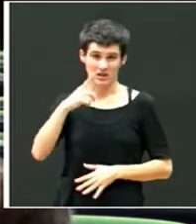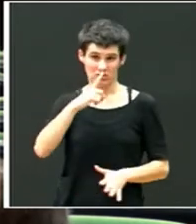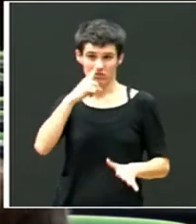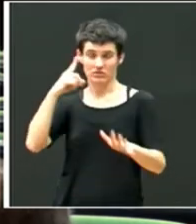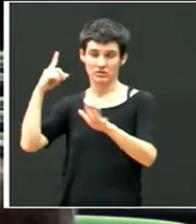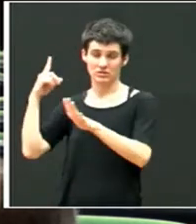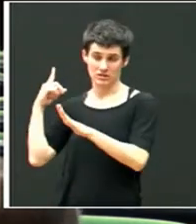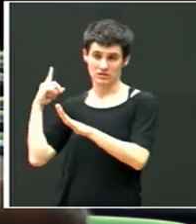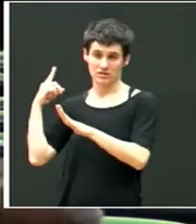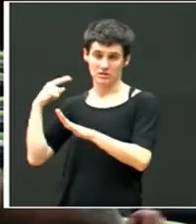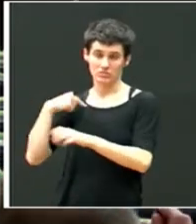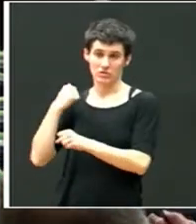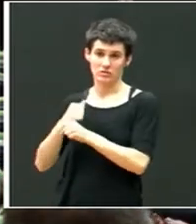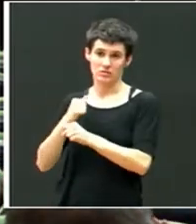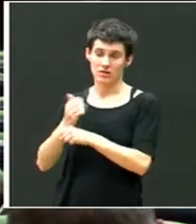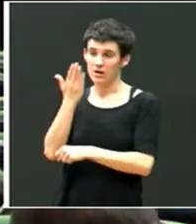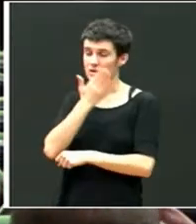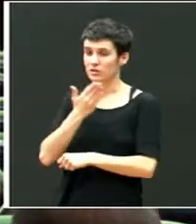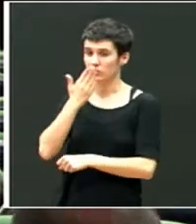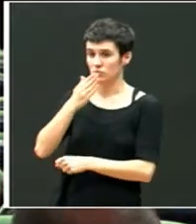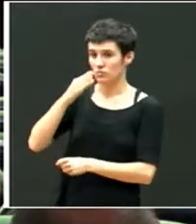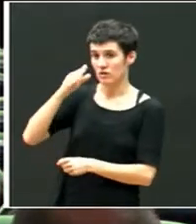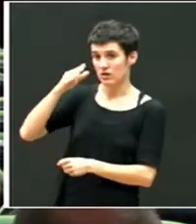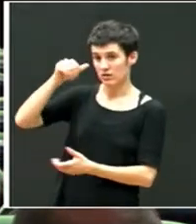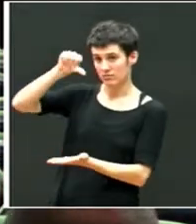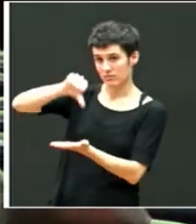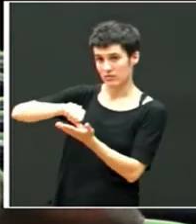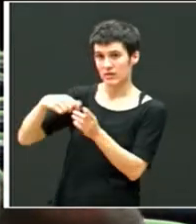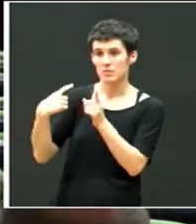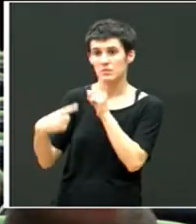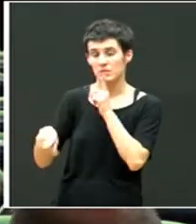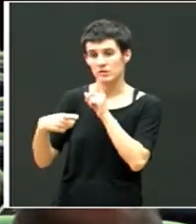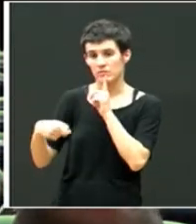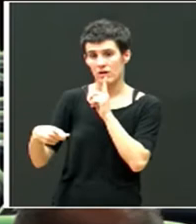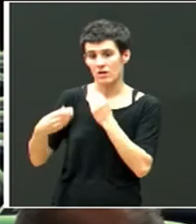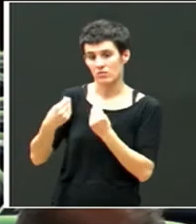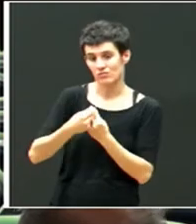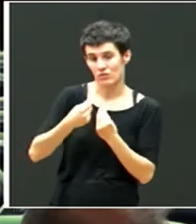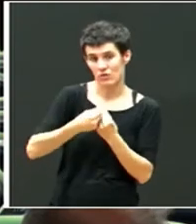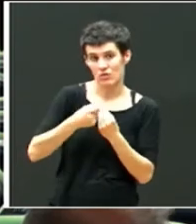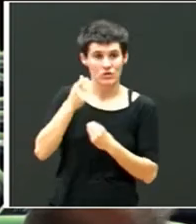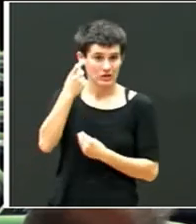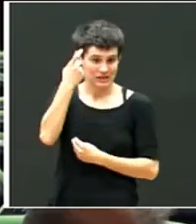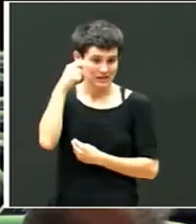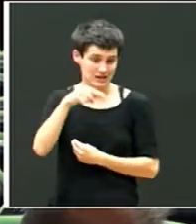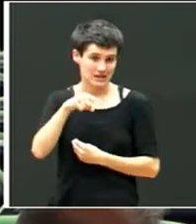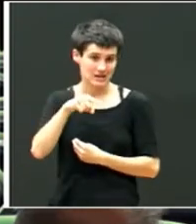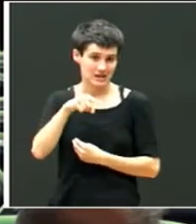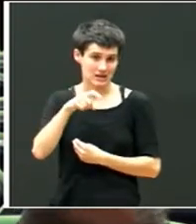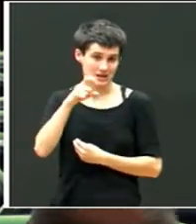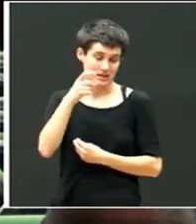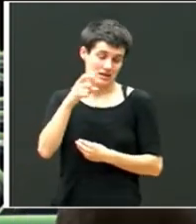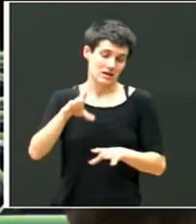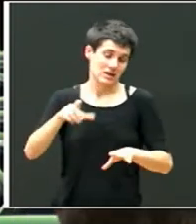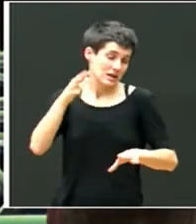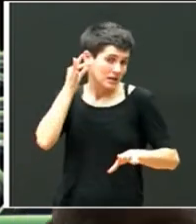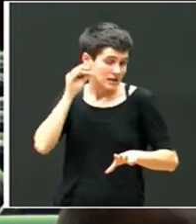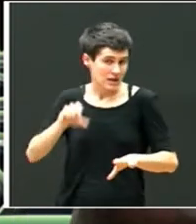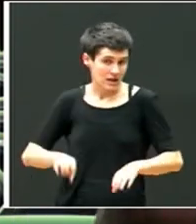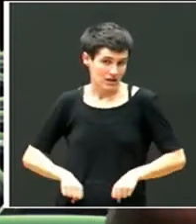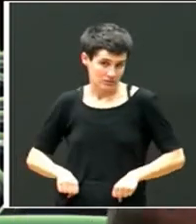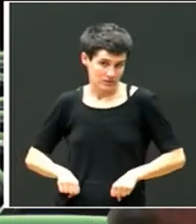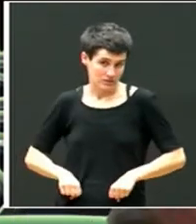trabajé en una escuela en Bilbao con una niña que fue dada en adopción y después en Zarauz he estado durante cuatro años